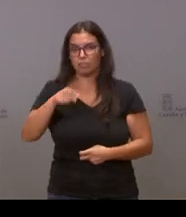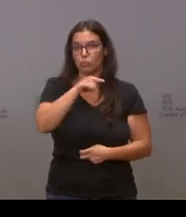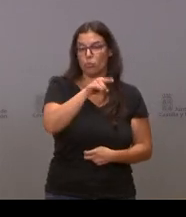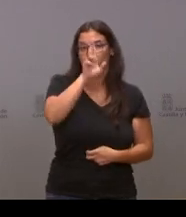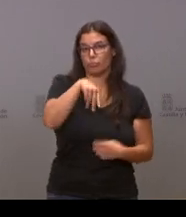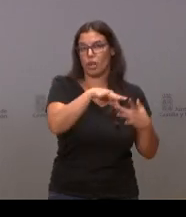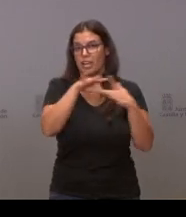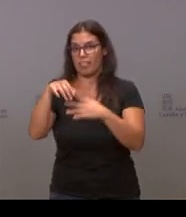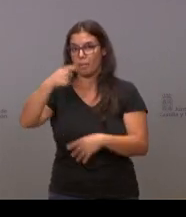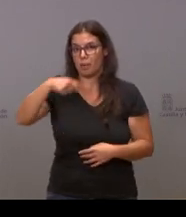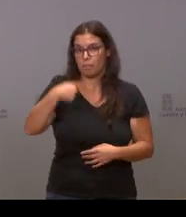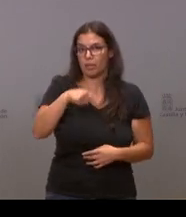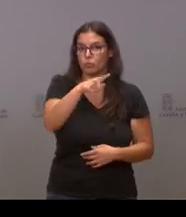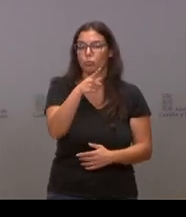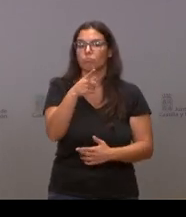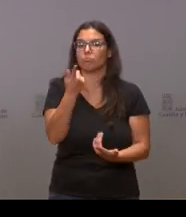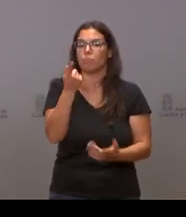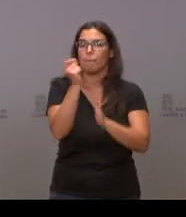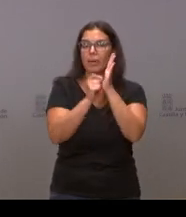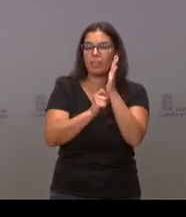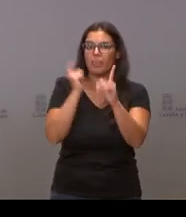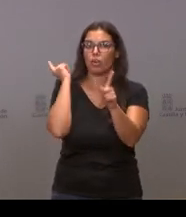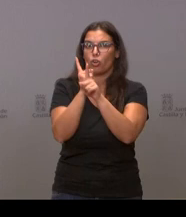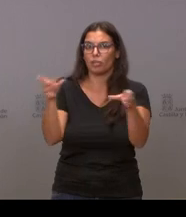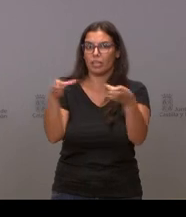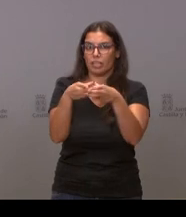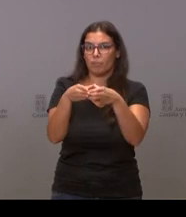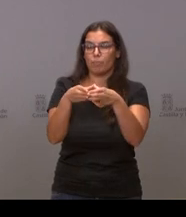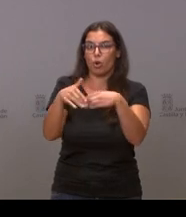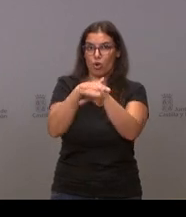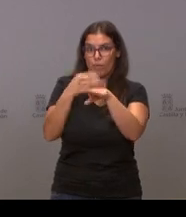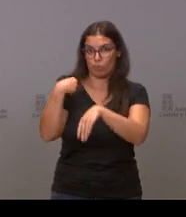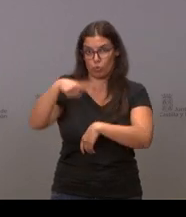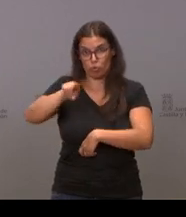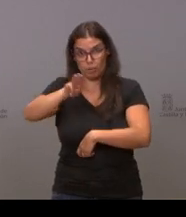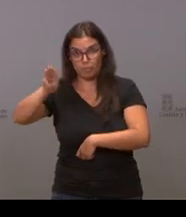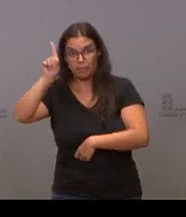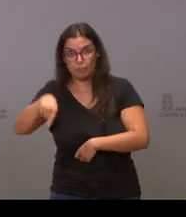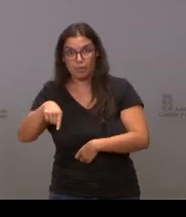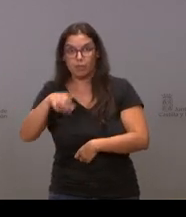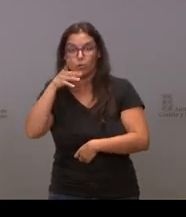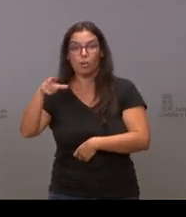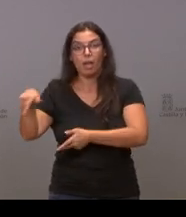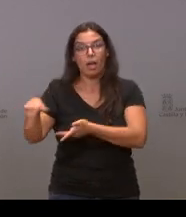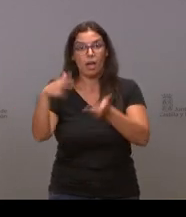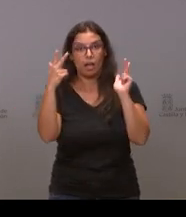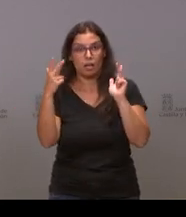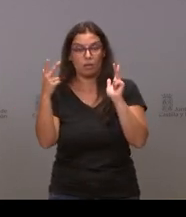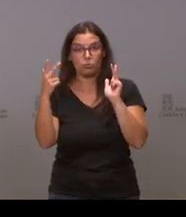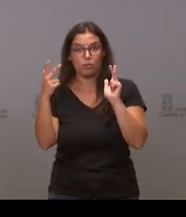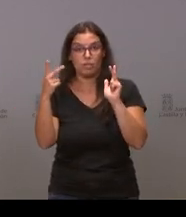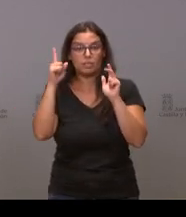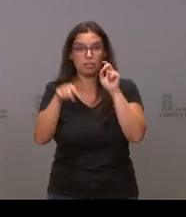comunidad, si va a tomar alguna medida en contra del equipo de gobierno de su mismo partido que autorizó esa votación.